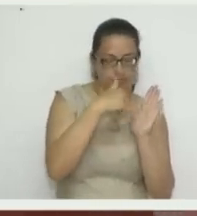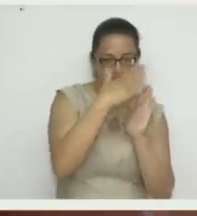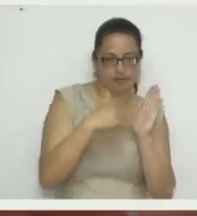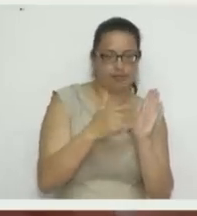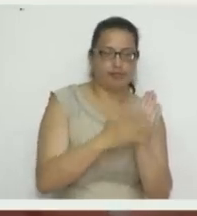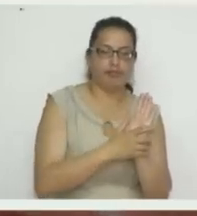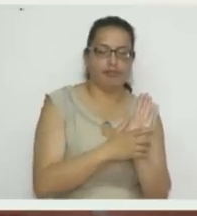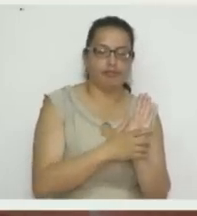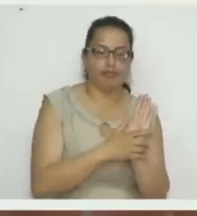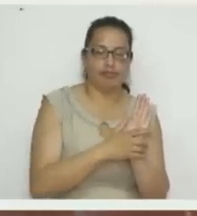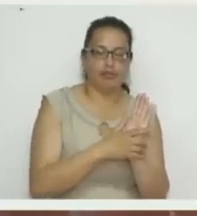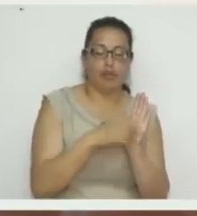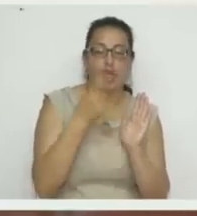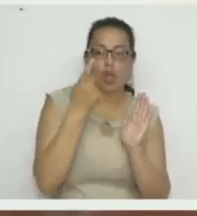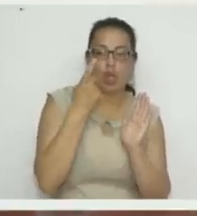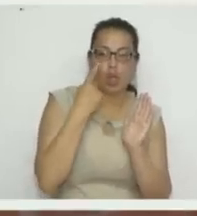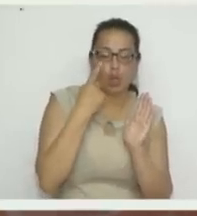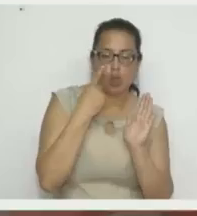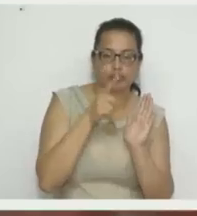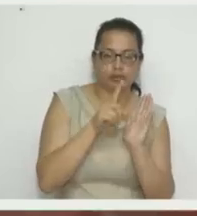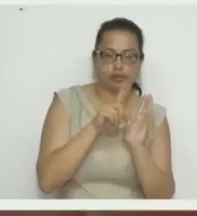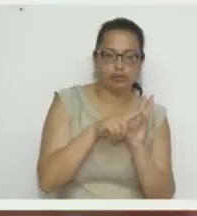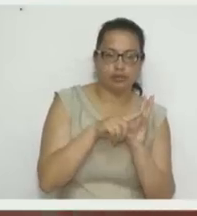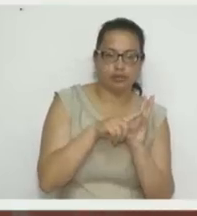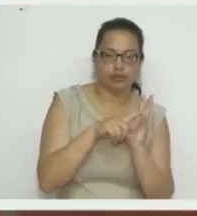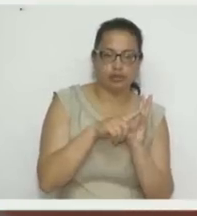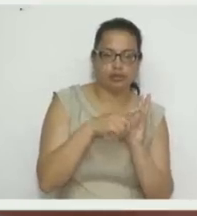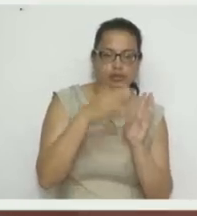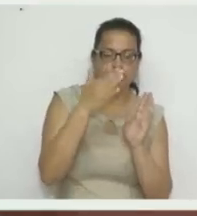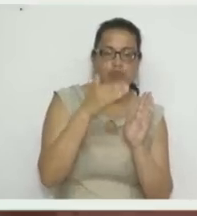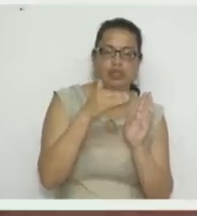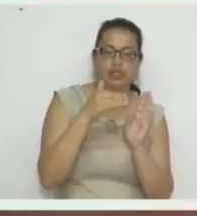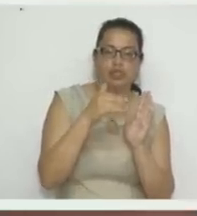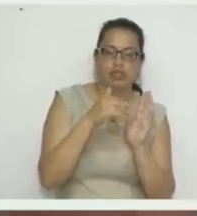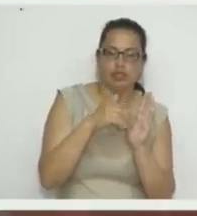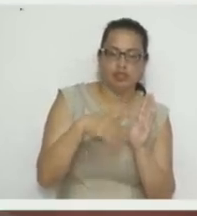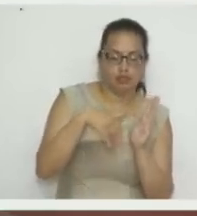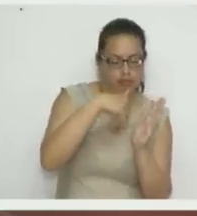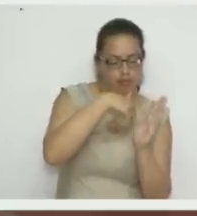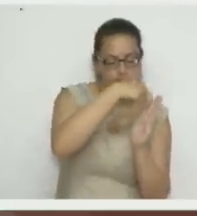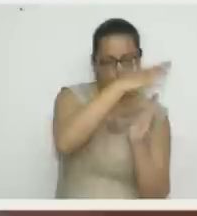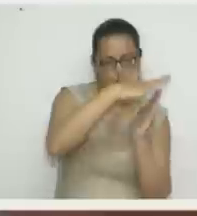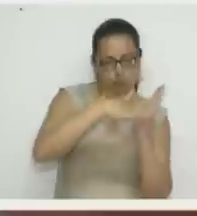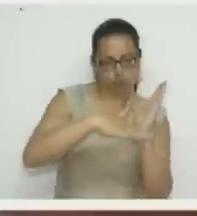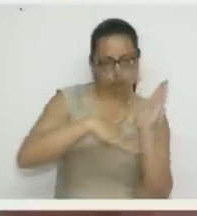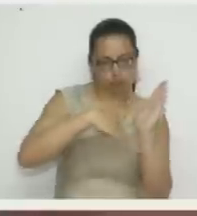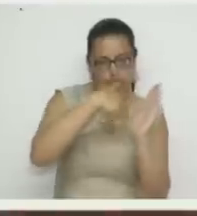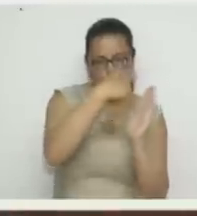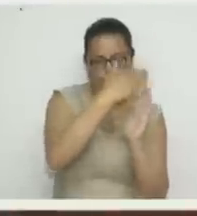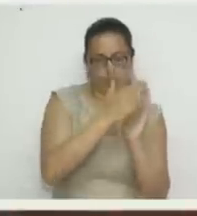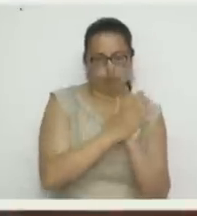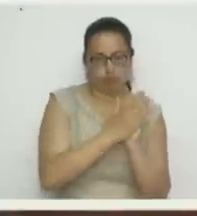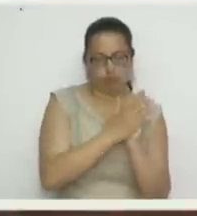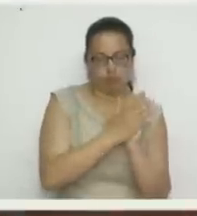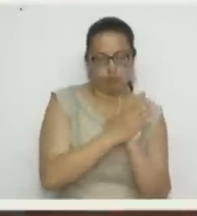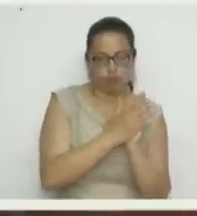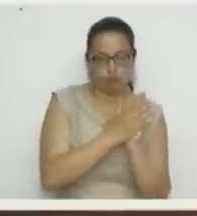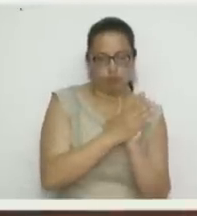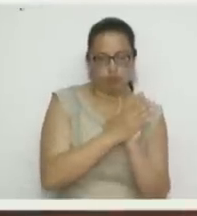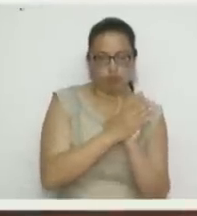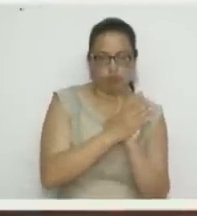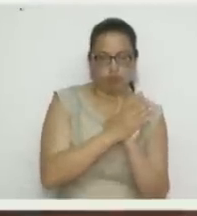Maquillamos, maquillamos ojos y difuminamos acá con el pincel angular la parte de alrededor.